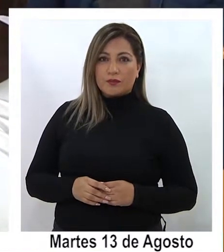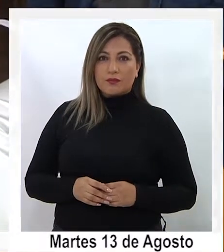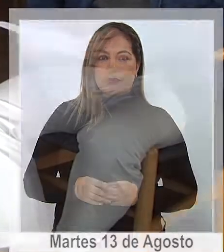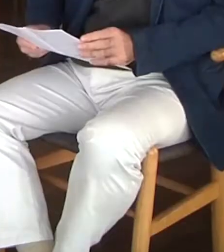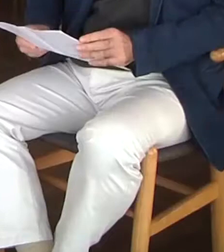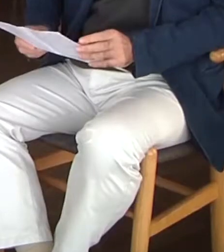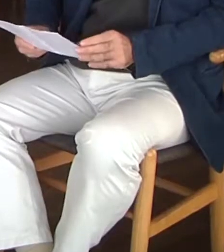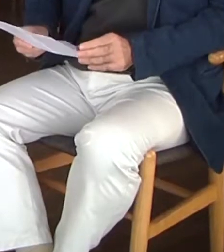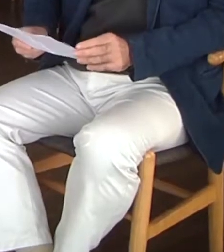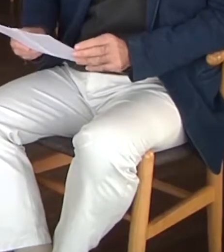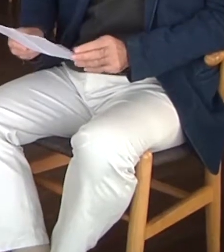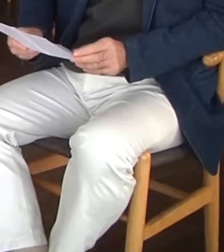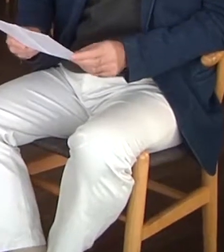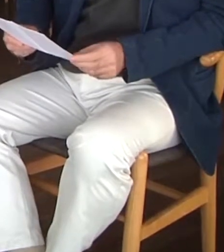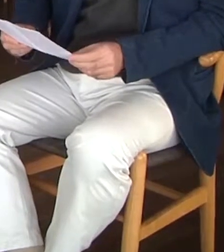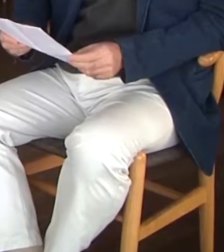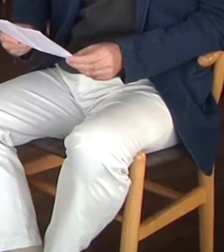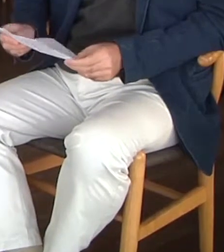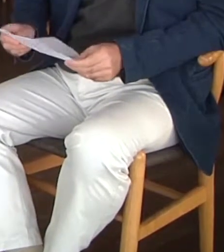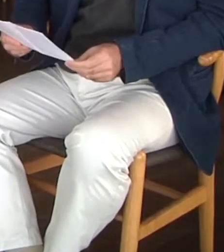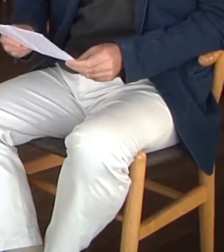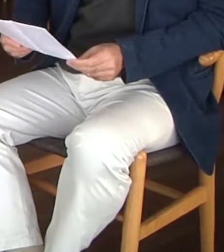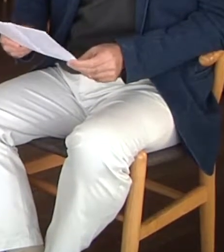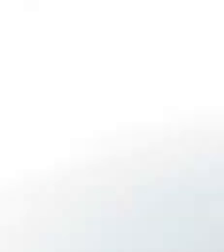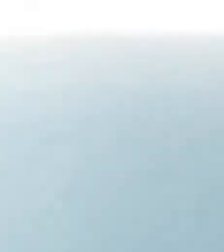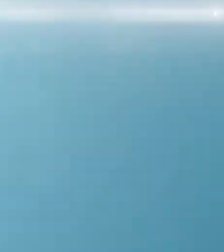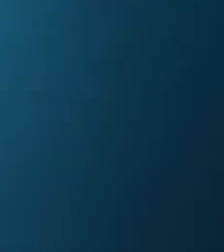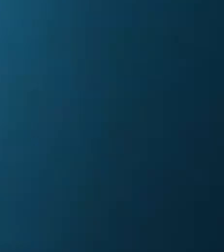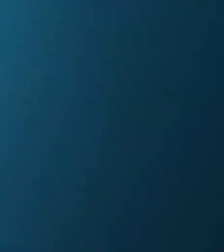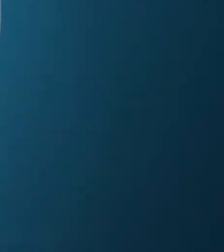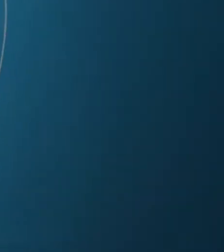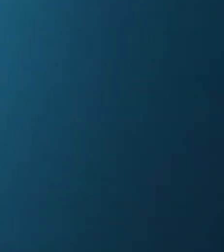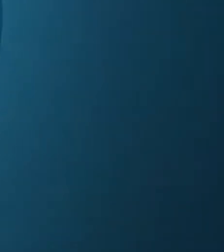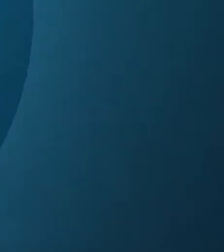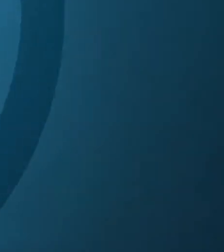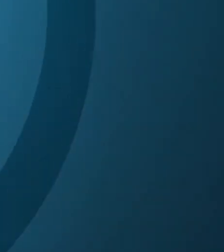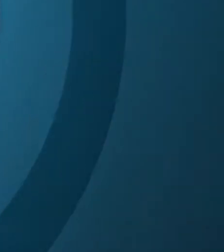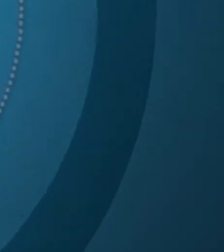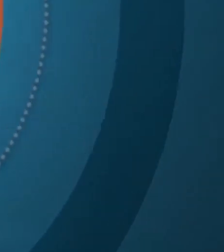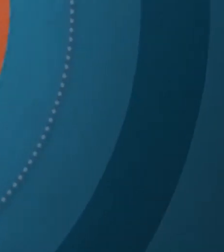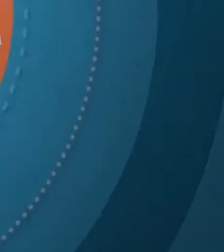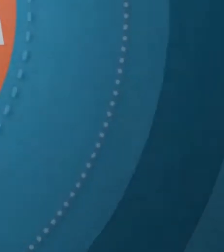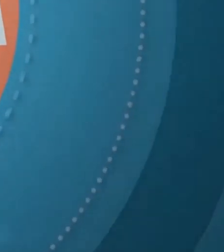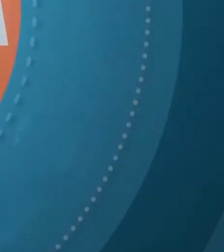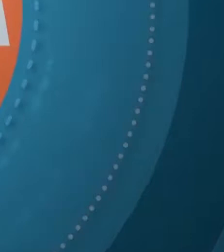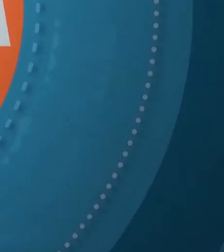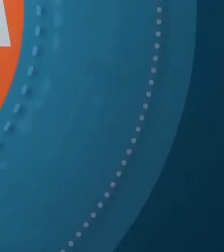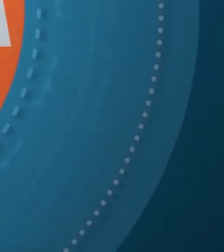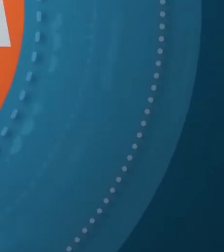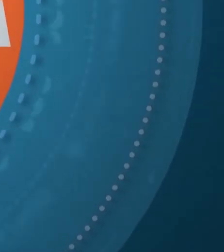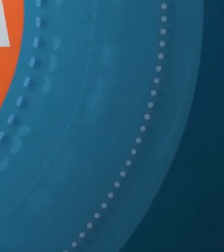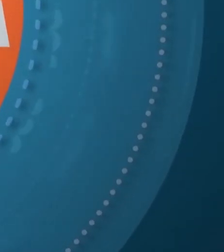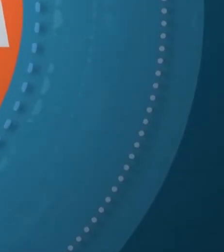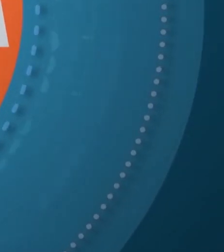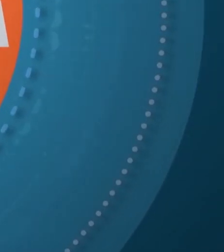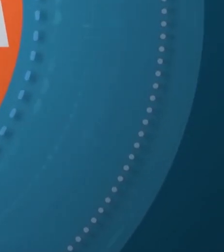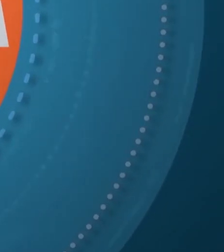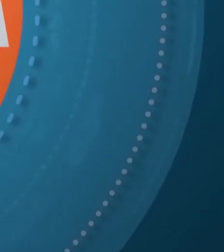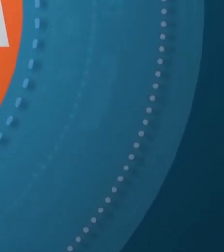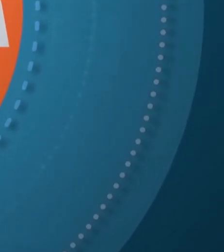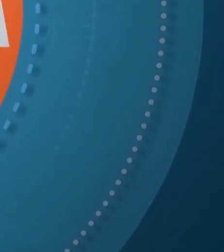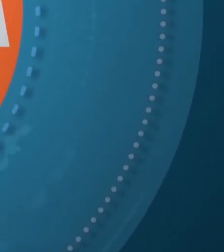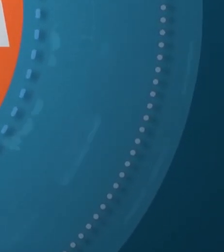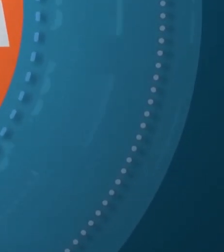esta